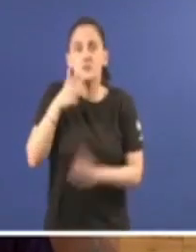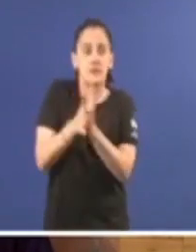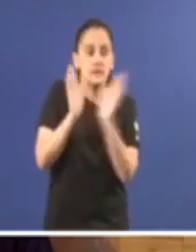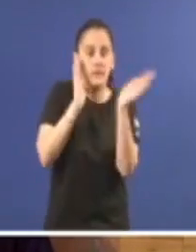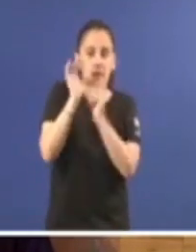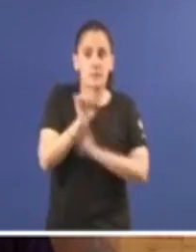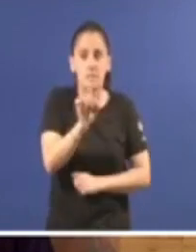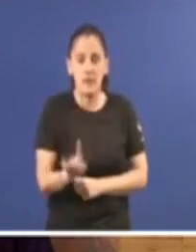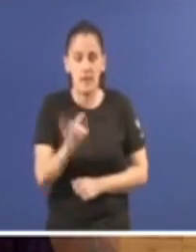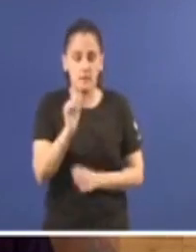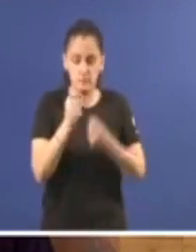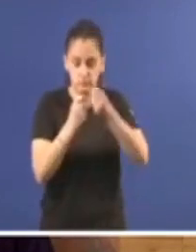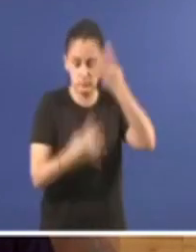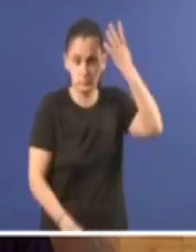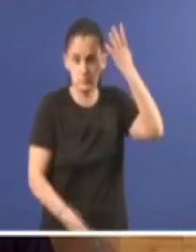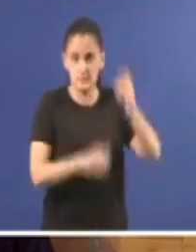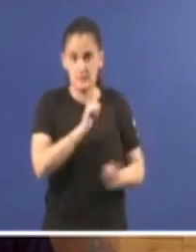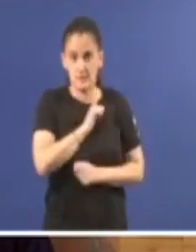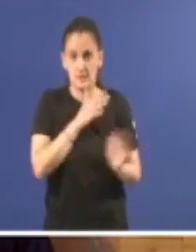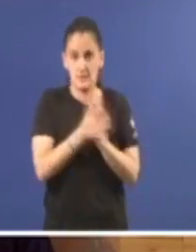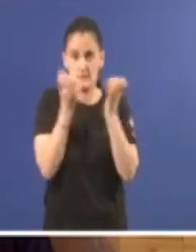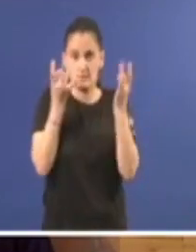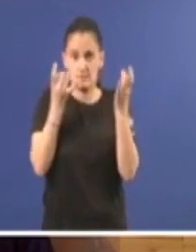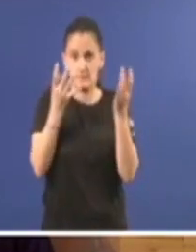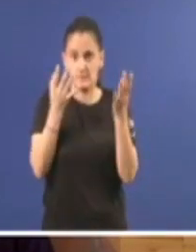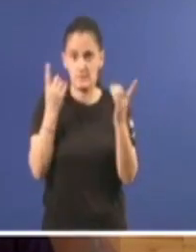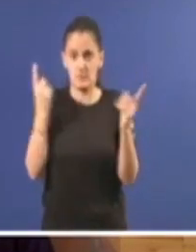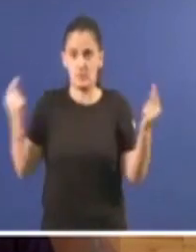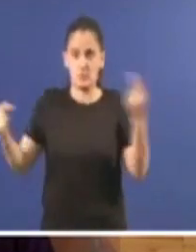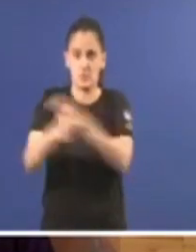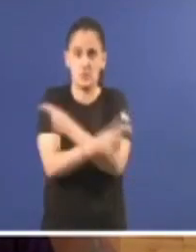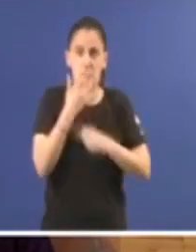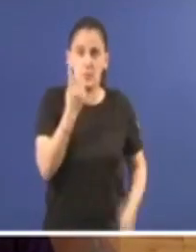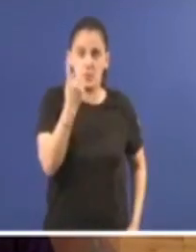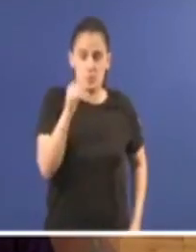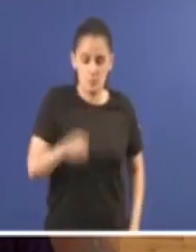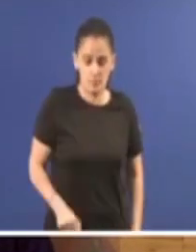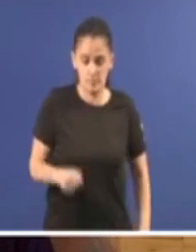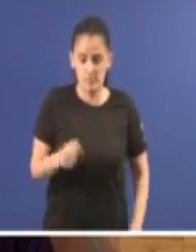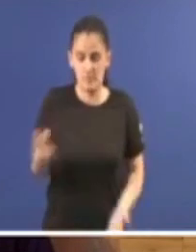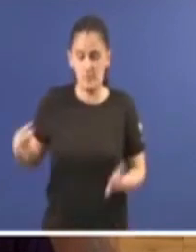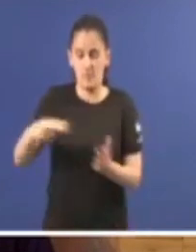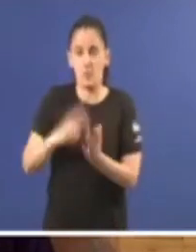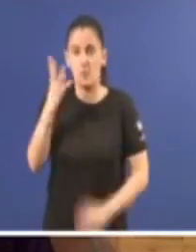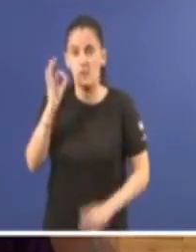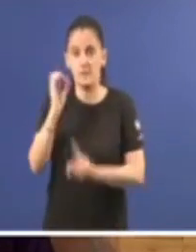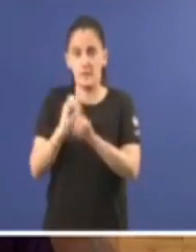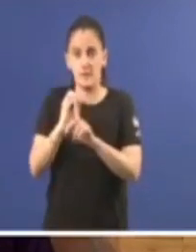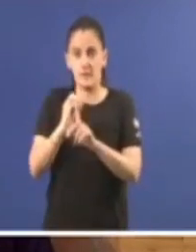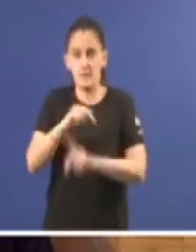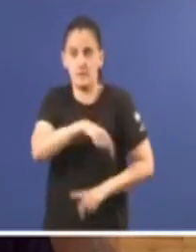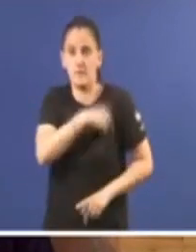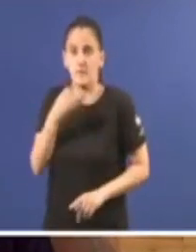con listas de espera é que é un auténtico disparate e unha contradicción. Se hoxe unha persoa se levanta con 40 de febre, que fará?